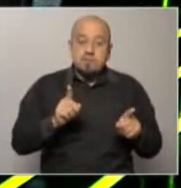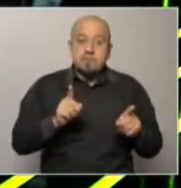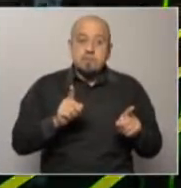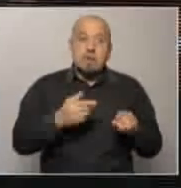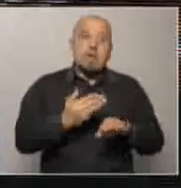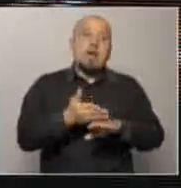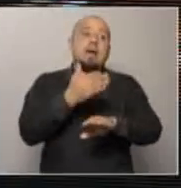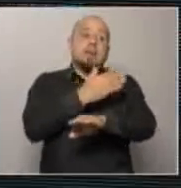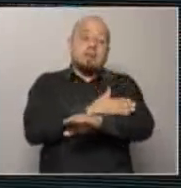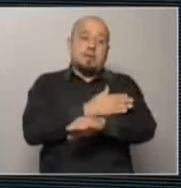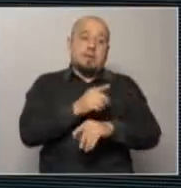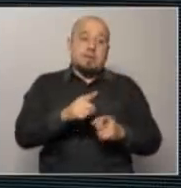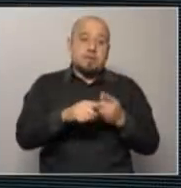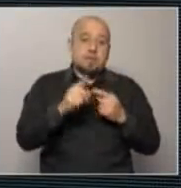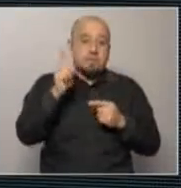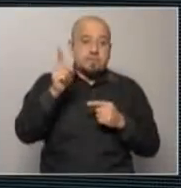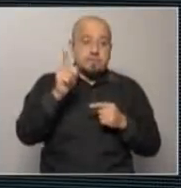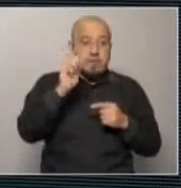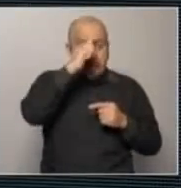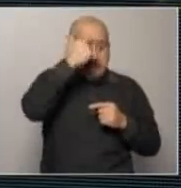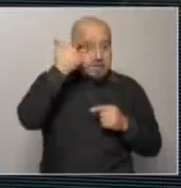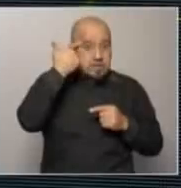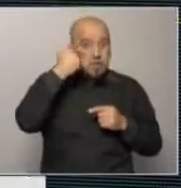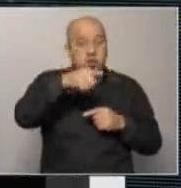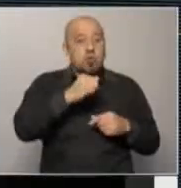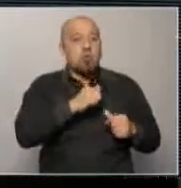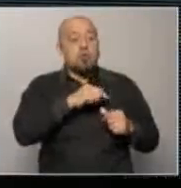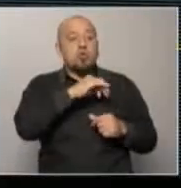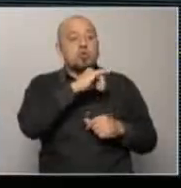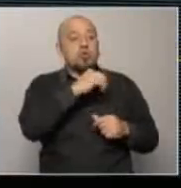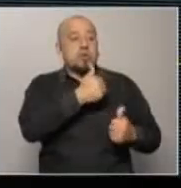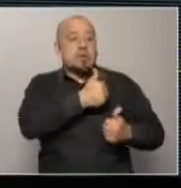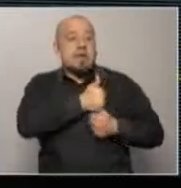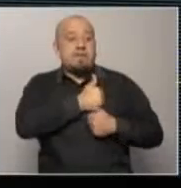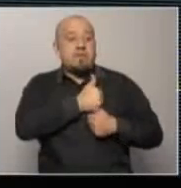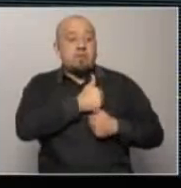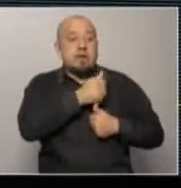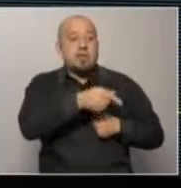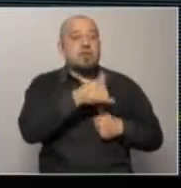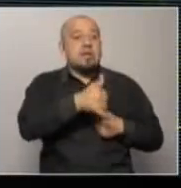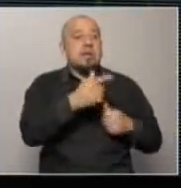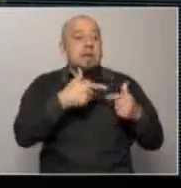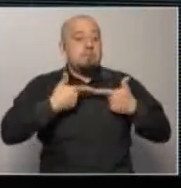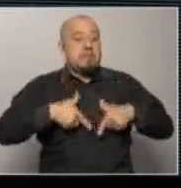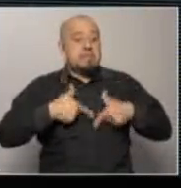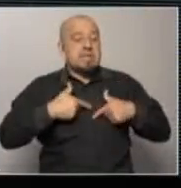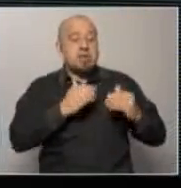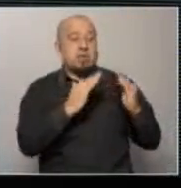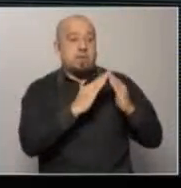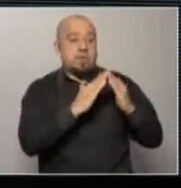del presidente con Cabildo Abierto, que tiene el Ministerio de Vivienda y que tiene una